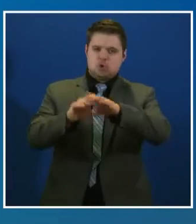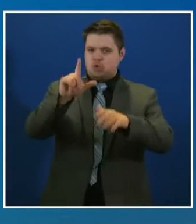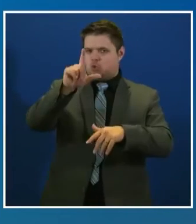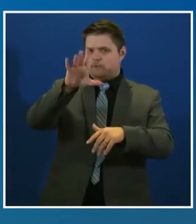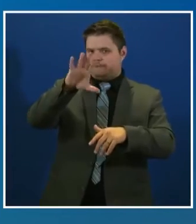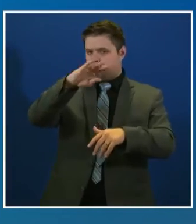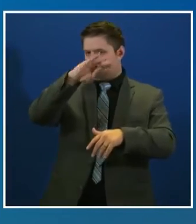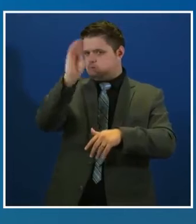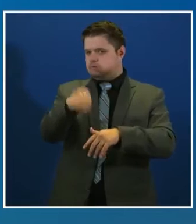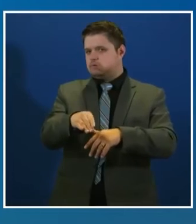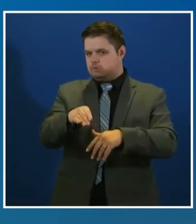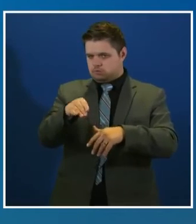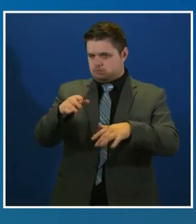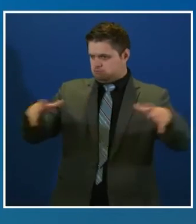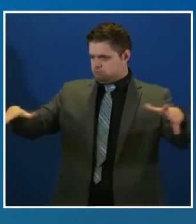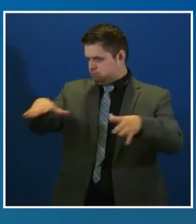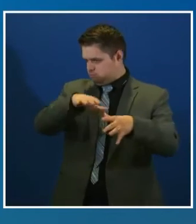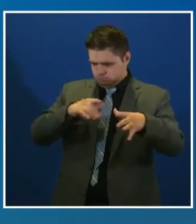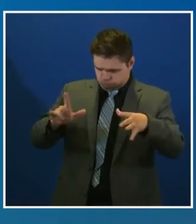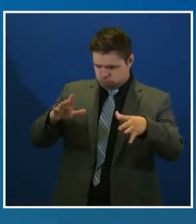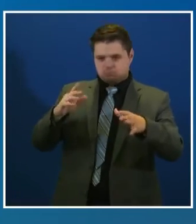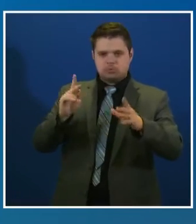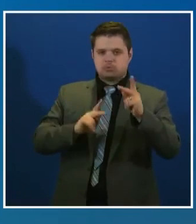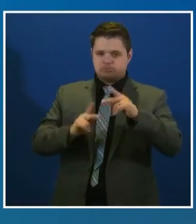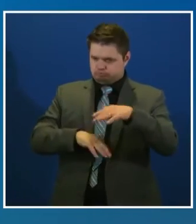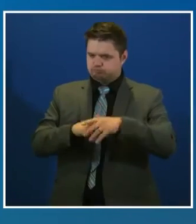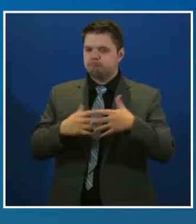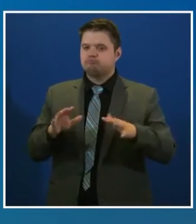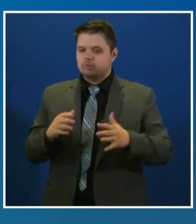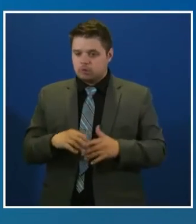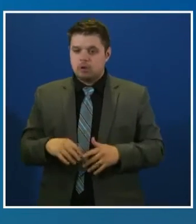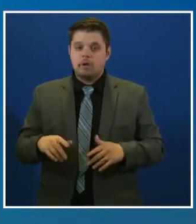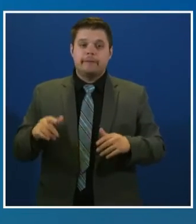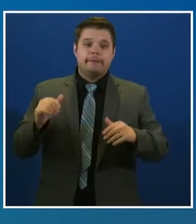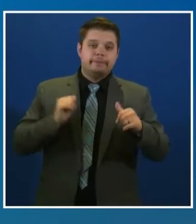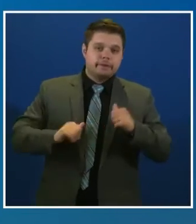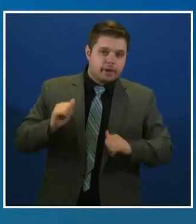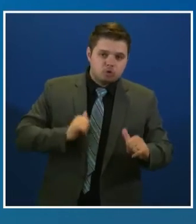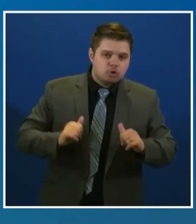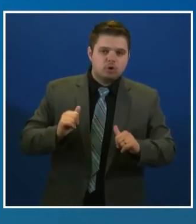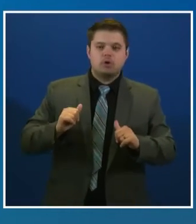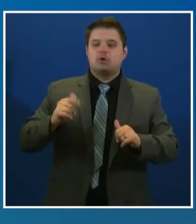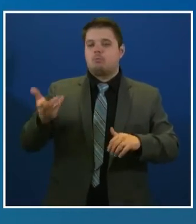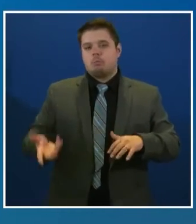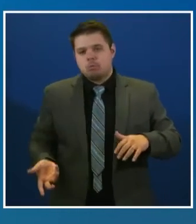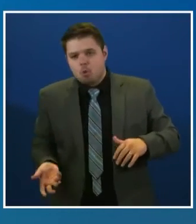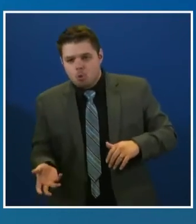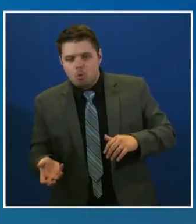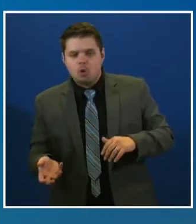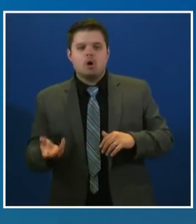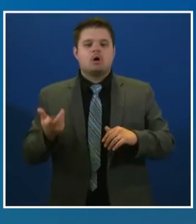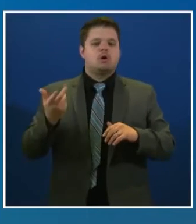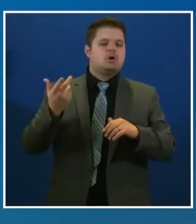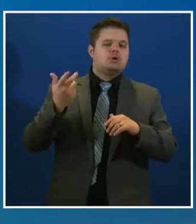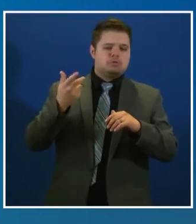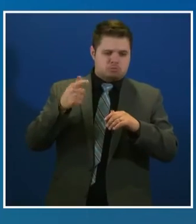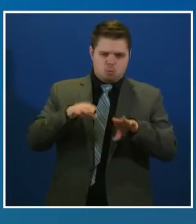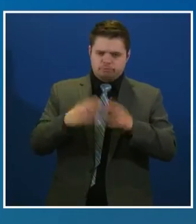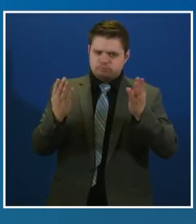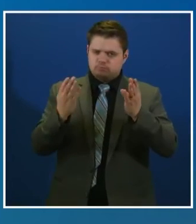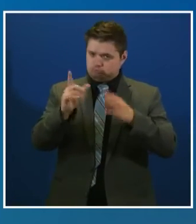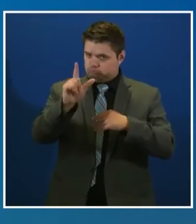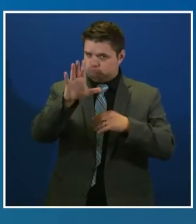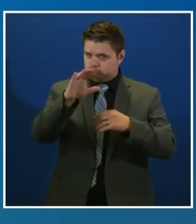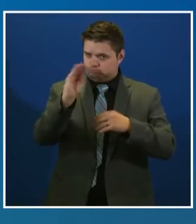capacidad. Los espectáculos en el interior, como los cines y las pistas de bolos, pueden volver a abrir con una ocupación máxima del 25% de la